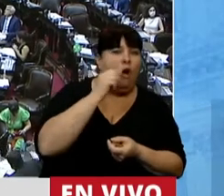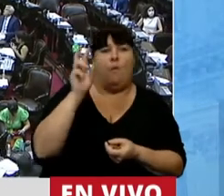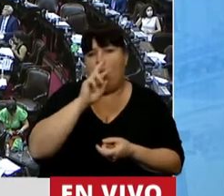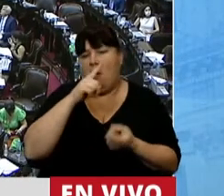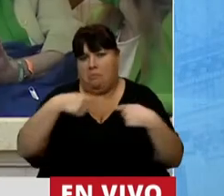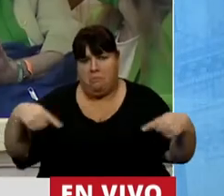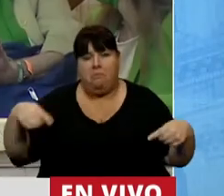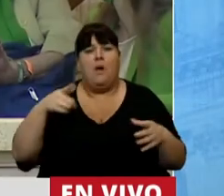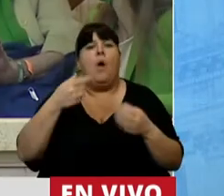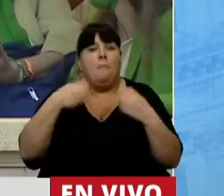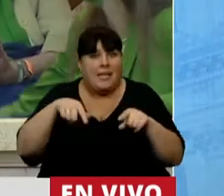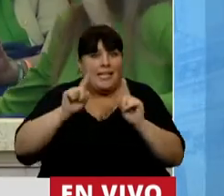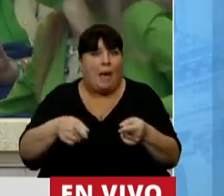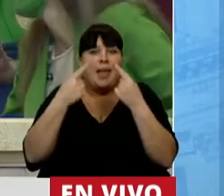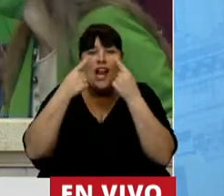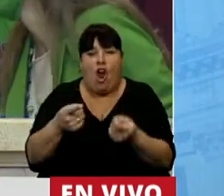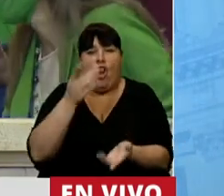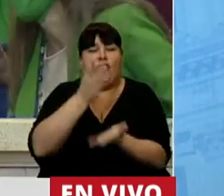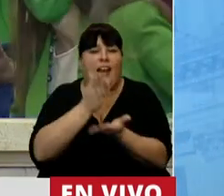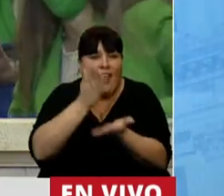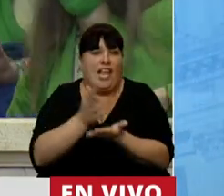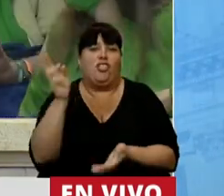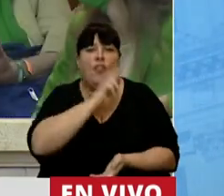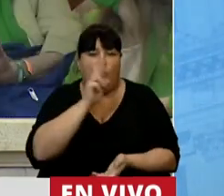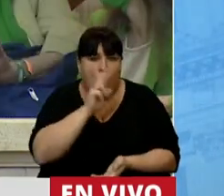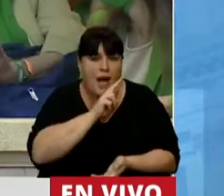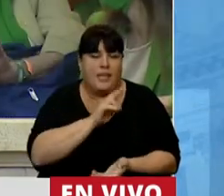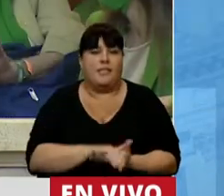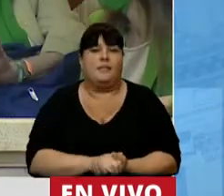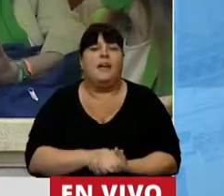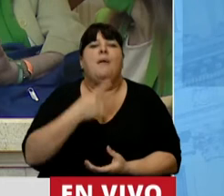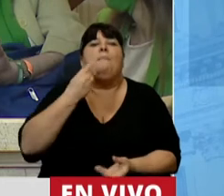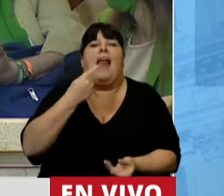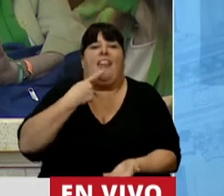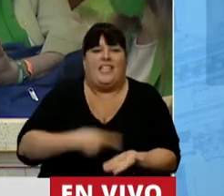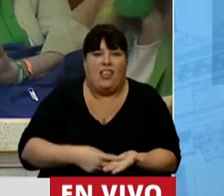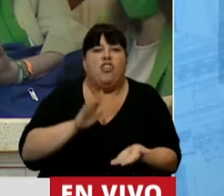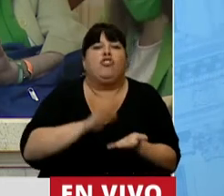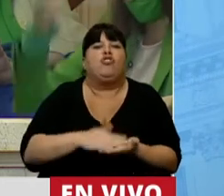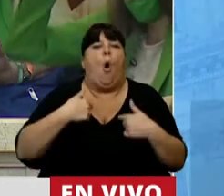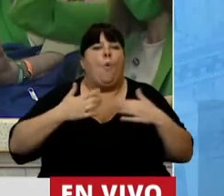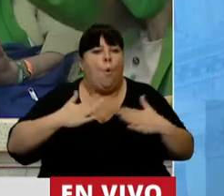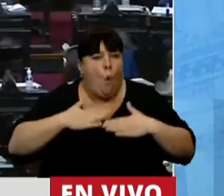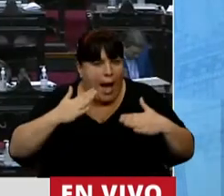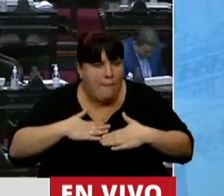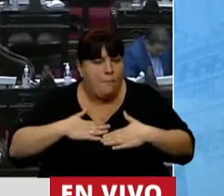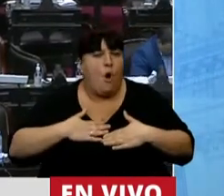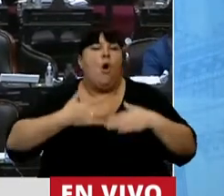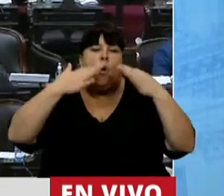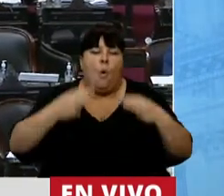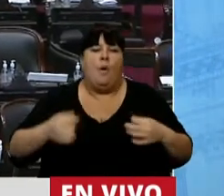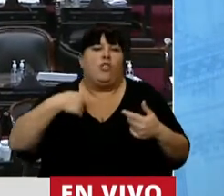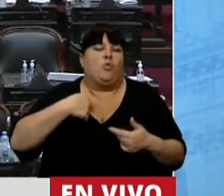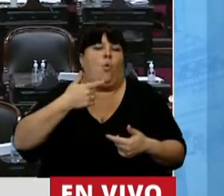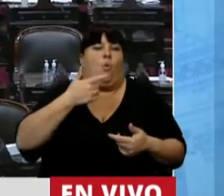se hará hoy cuando se empiece a reconocer el derecho de las mujeres a decidir sobre sus cuerpos y ejercer su